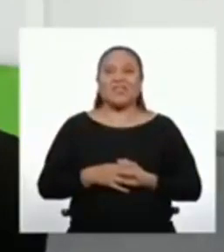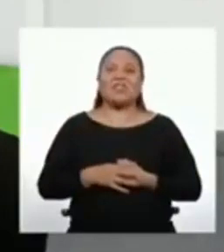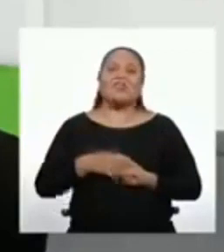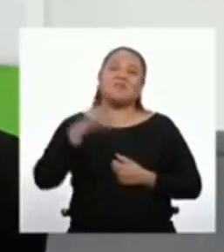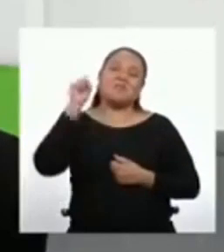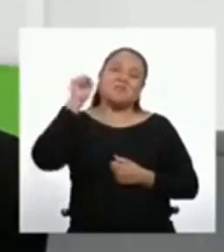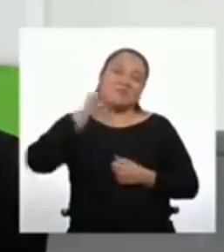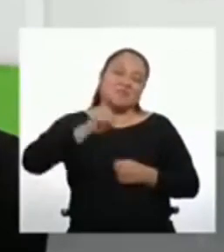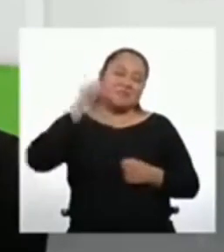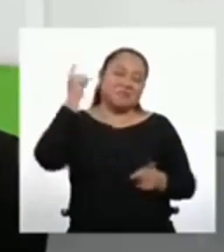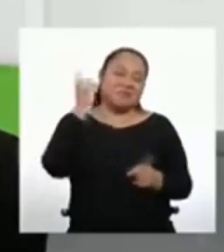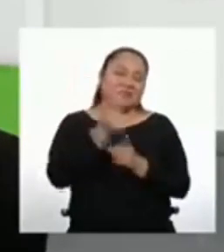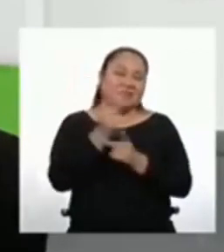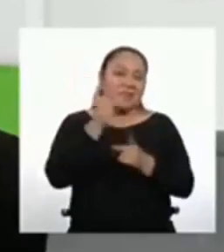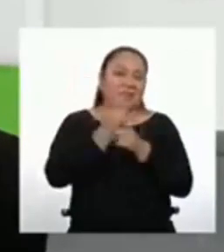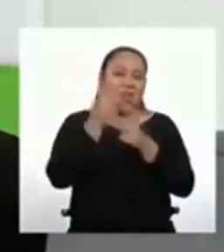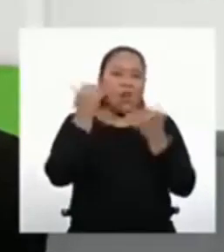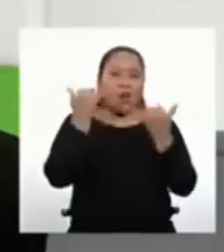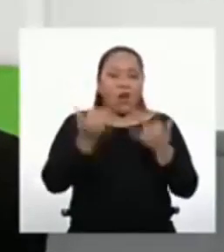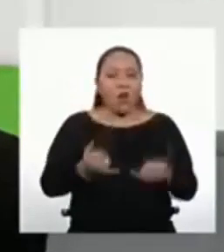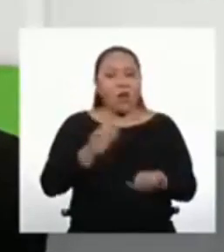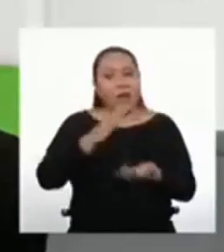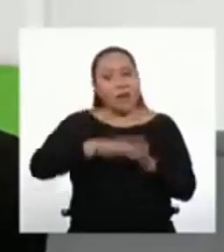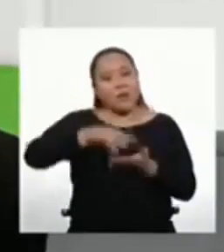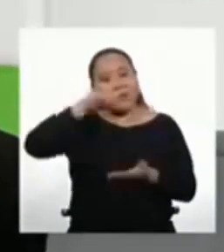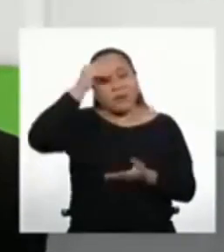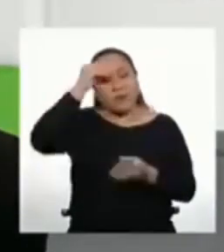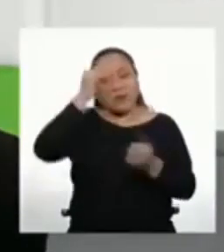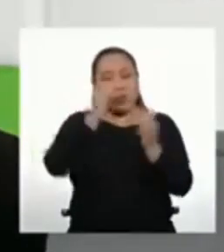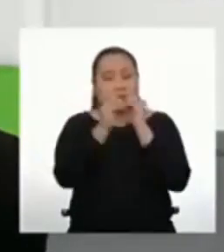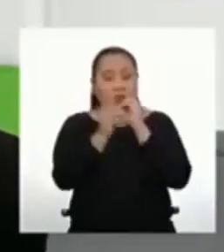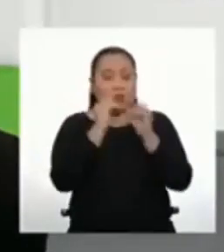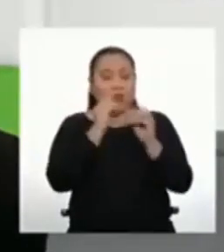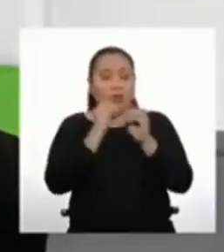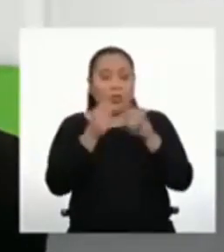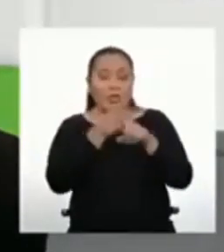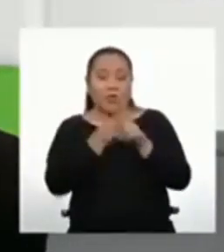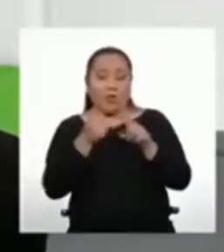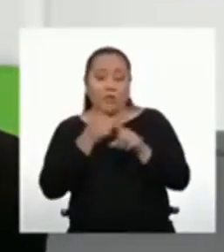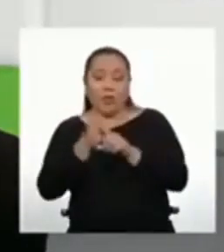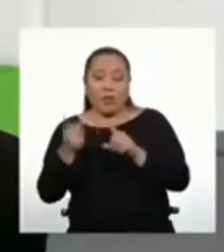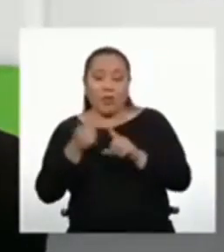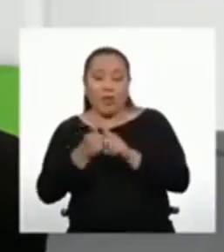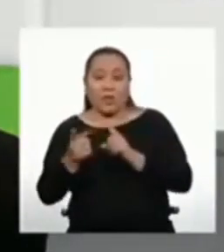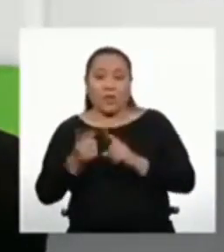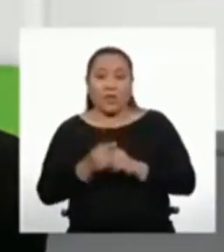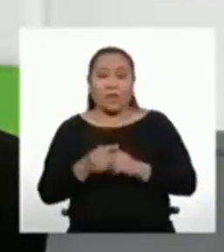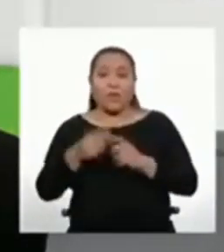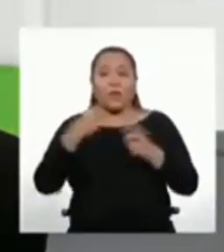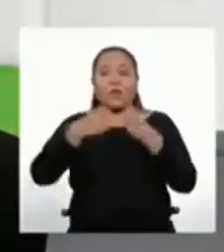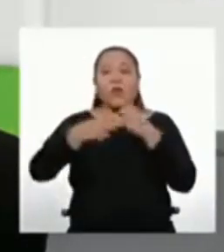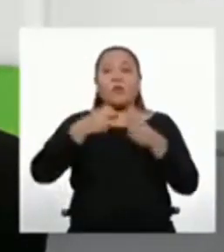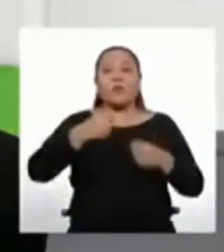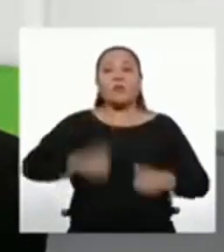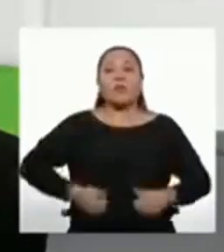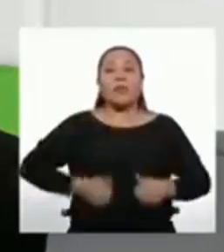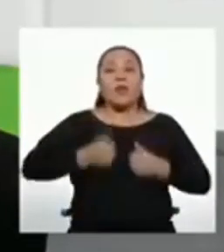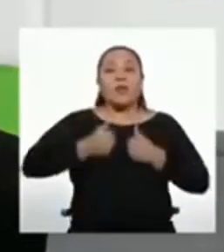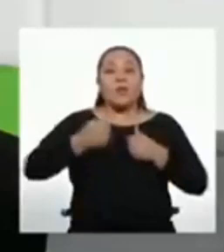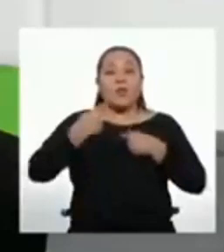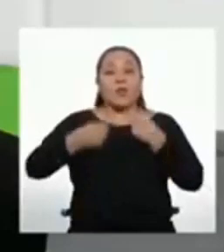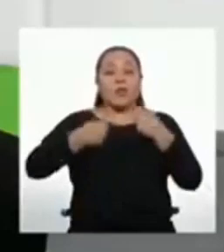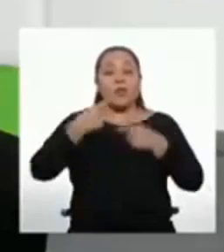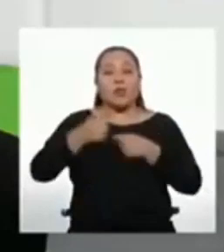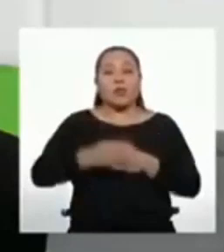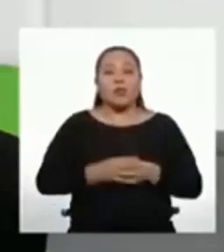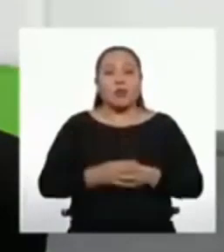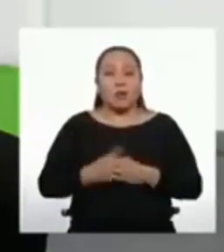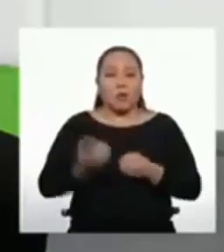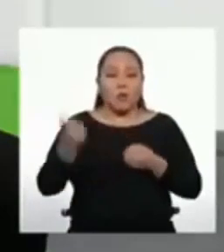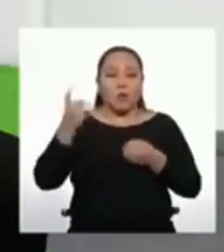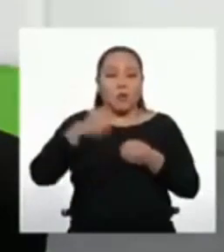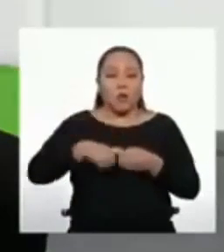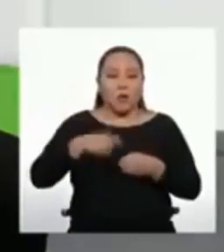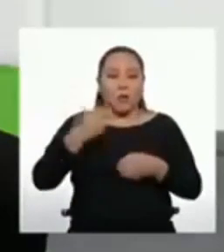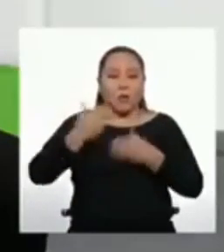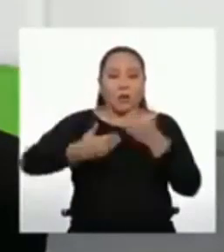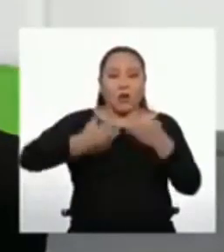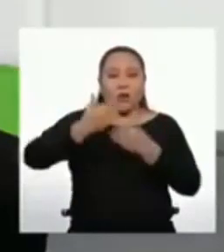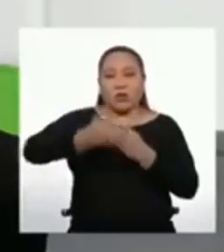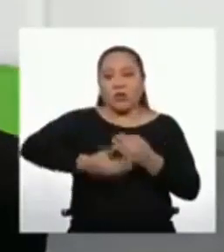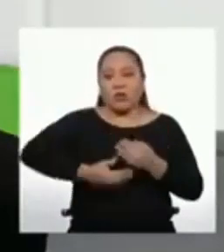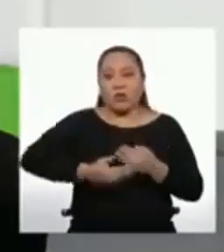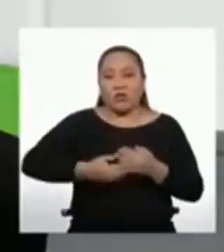¡Claro que sí! Hoy hemos aprendido a resolver diversas situaciones de nuestra vida diaria que involucran progresiones